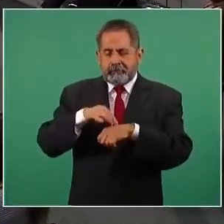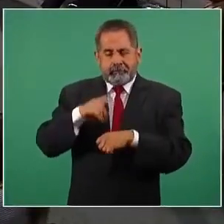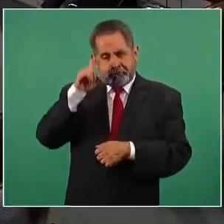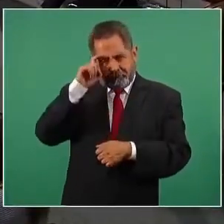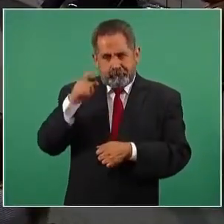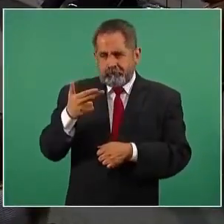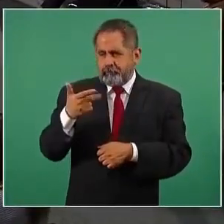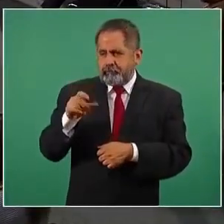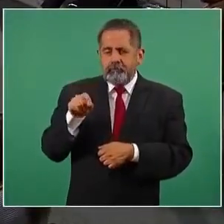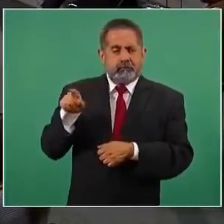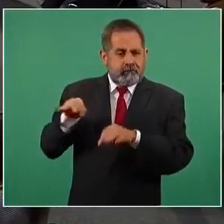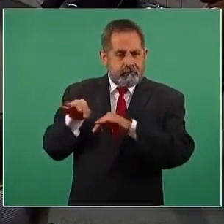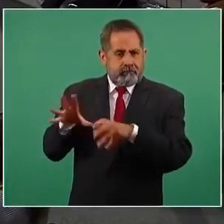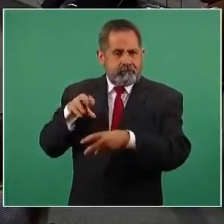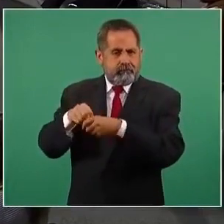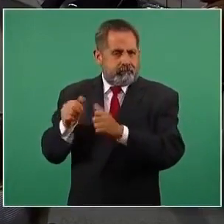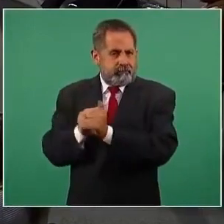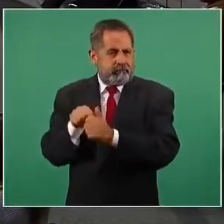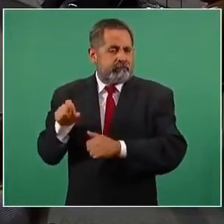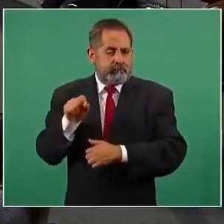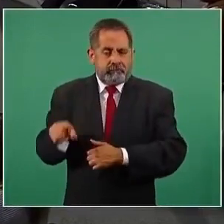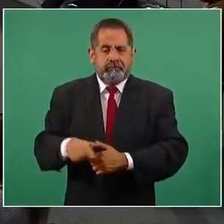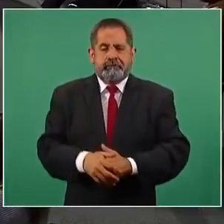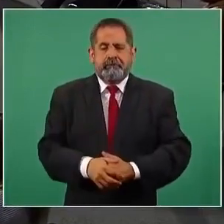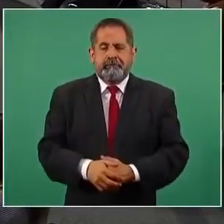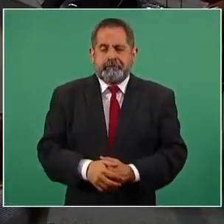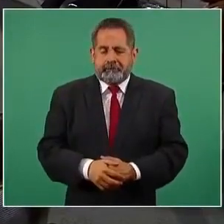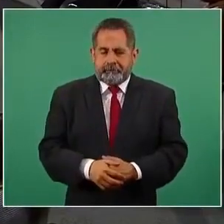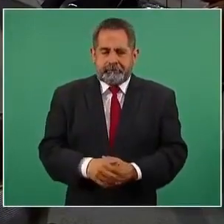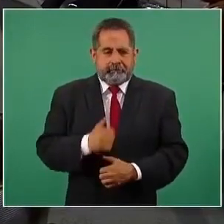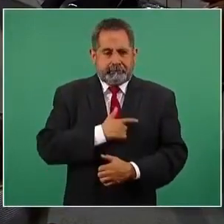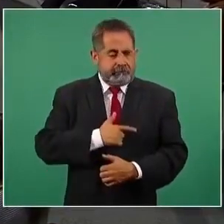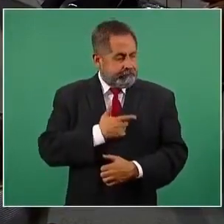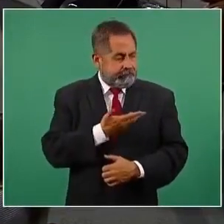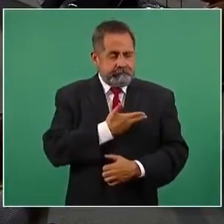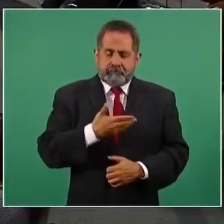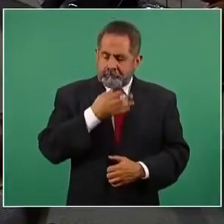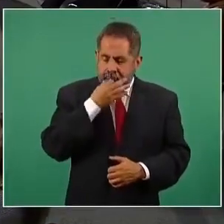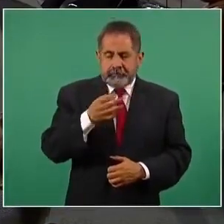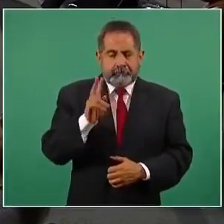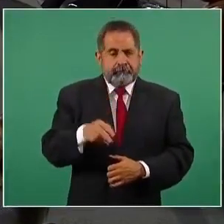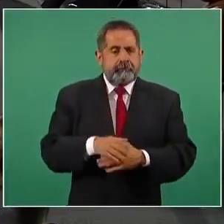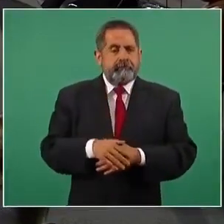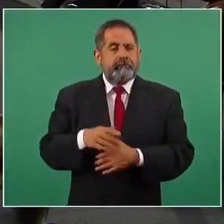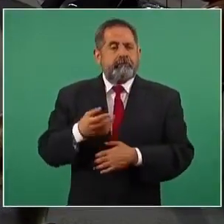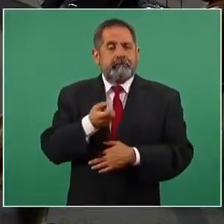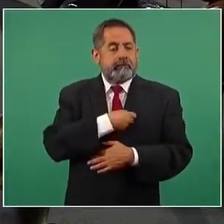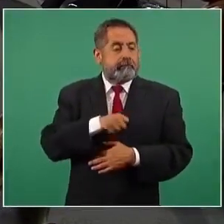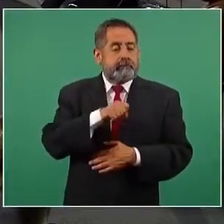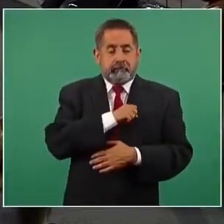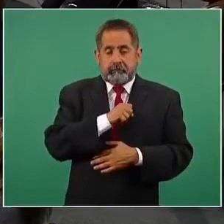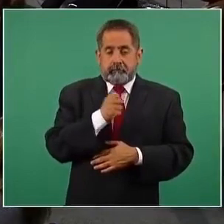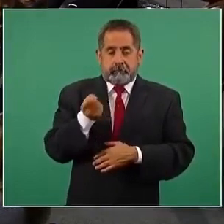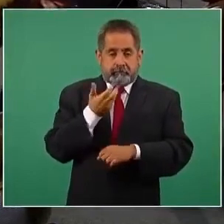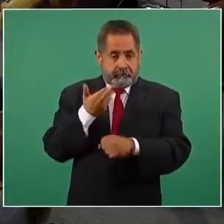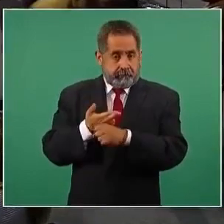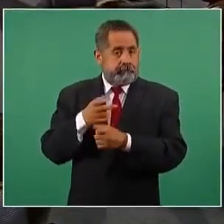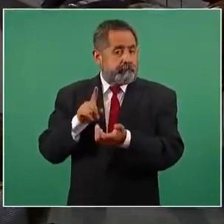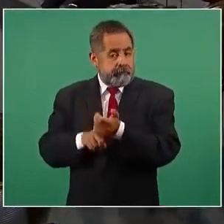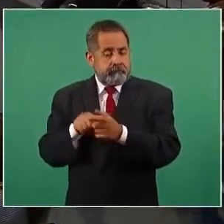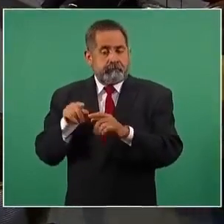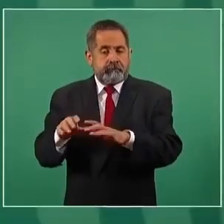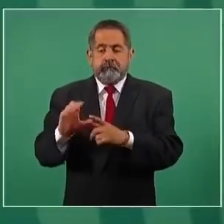ha estado trabajando. Gracias. Con mucho gusto, presidente. Efectivamente, en la Secretaría de Salud tenemos hoy la